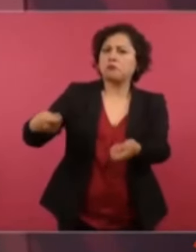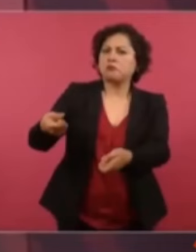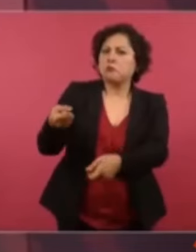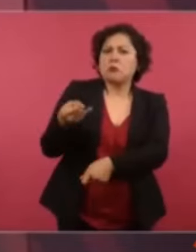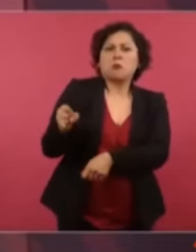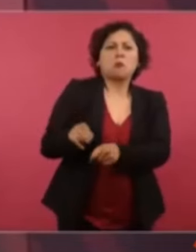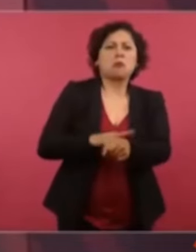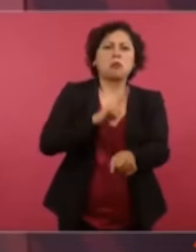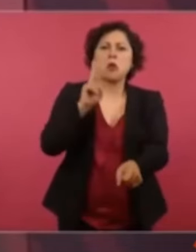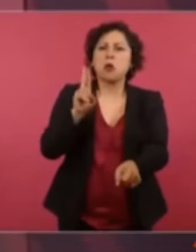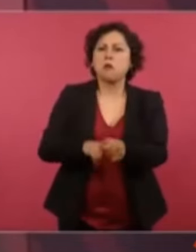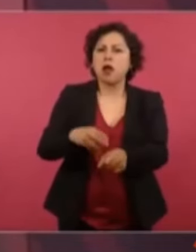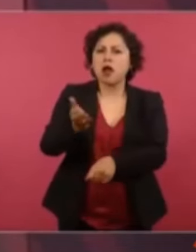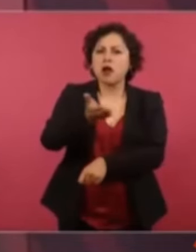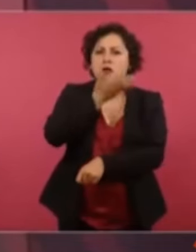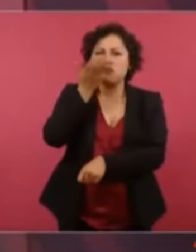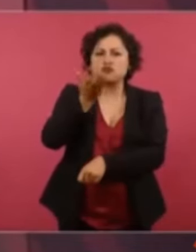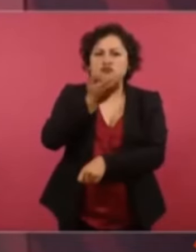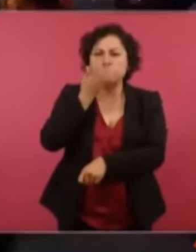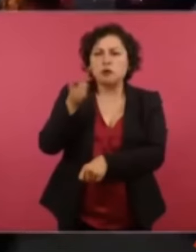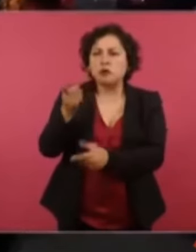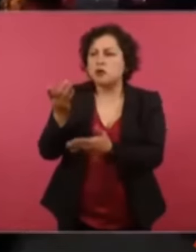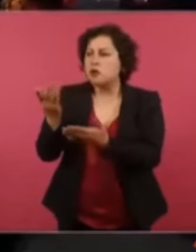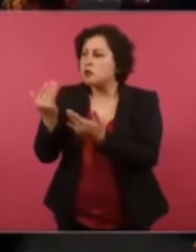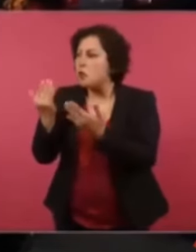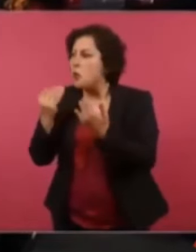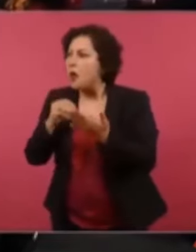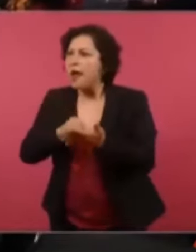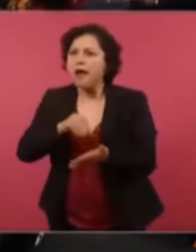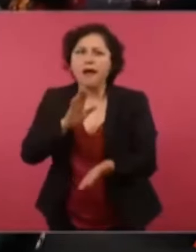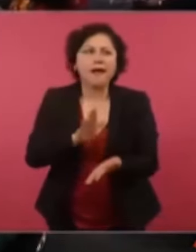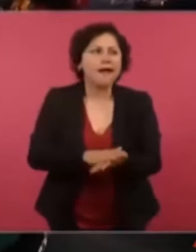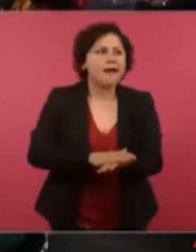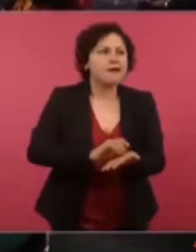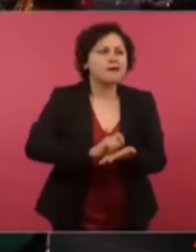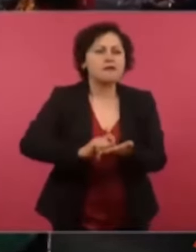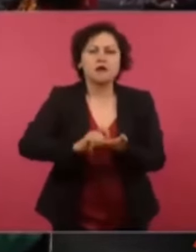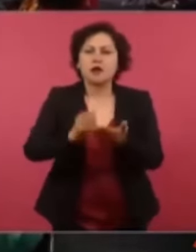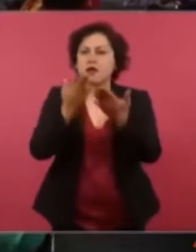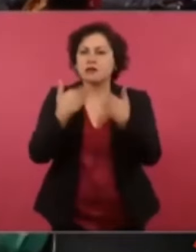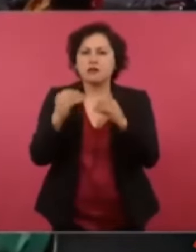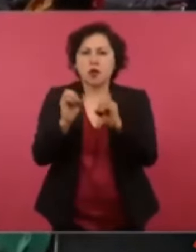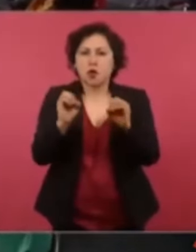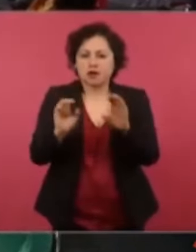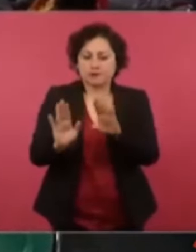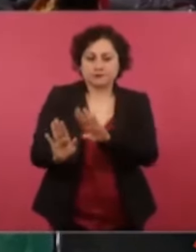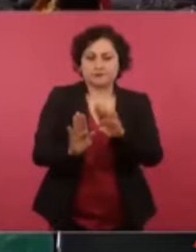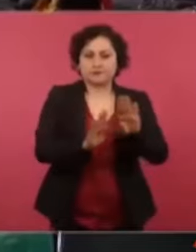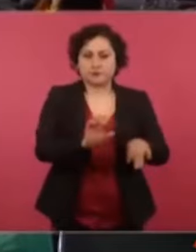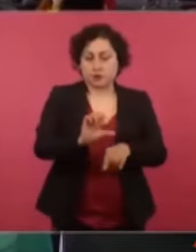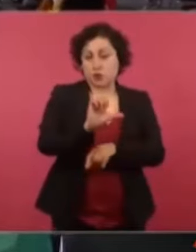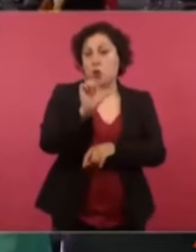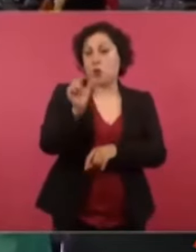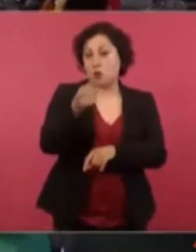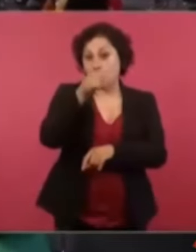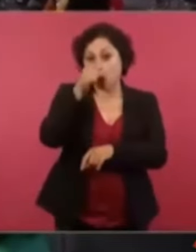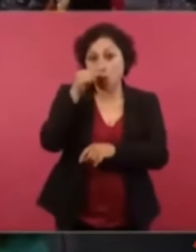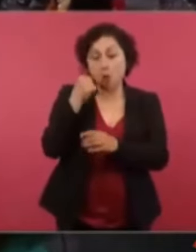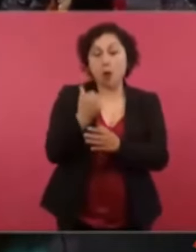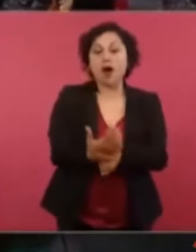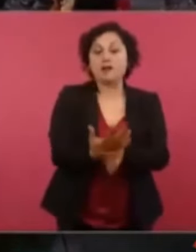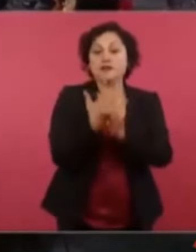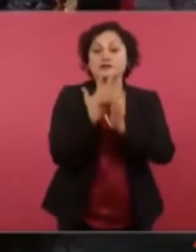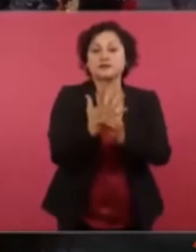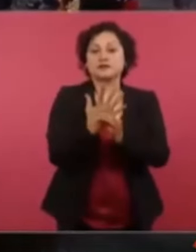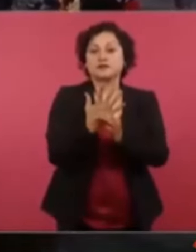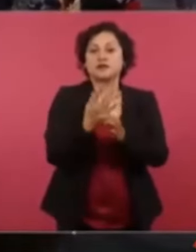cista la de Juárez con el pueblo todo sin el pueblo nada